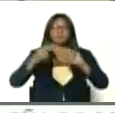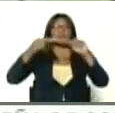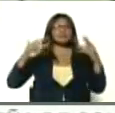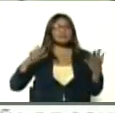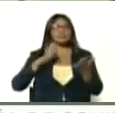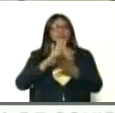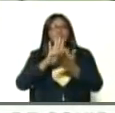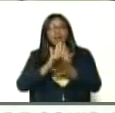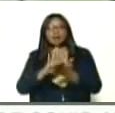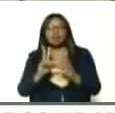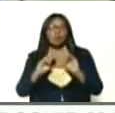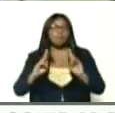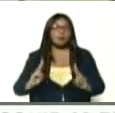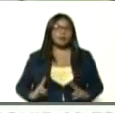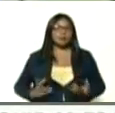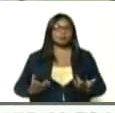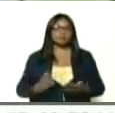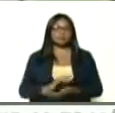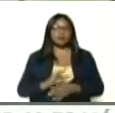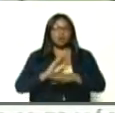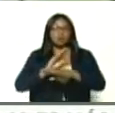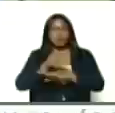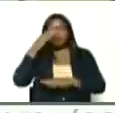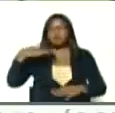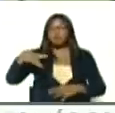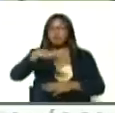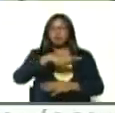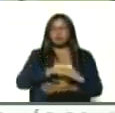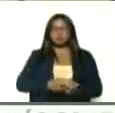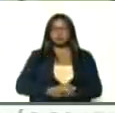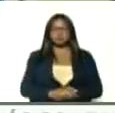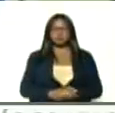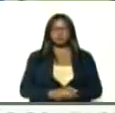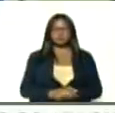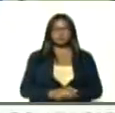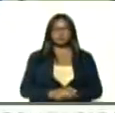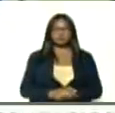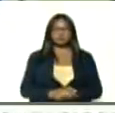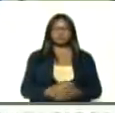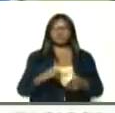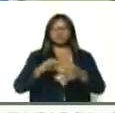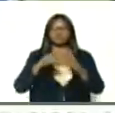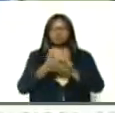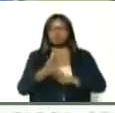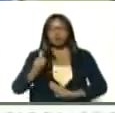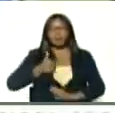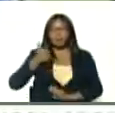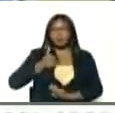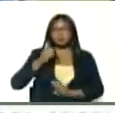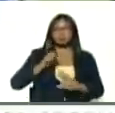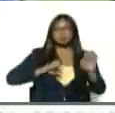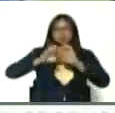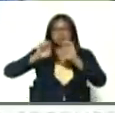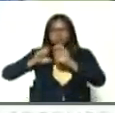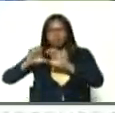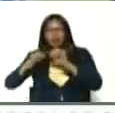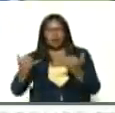hermosa, humanista, ¿verdad? Y entonces, a aprovechar, estudiar,